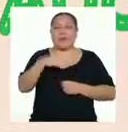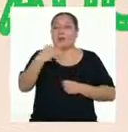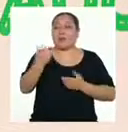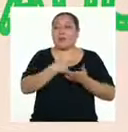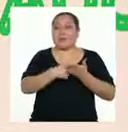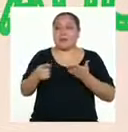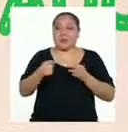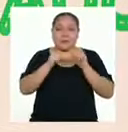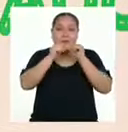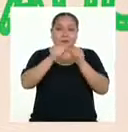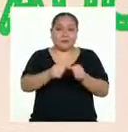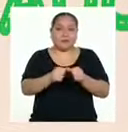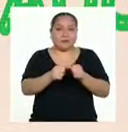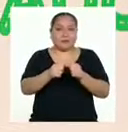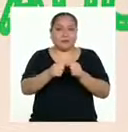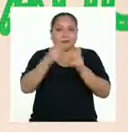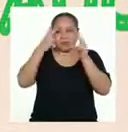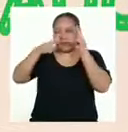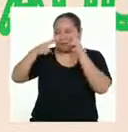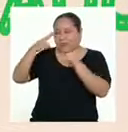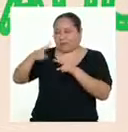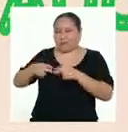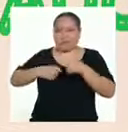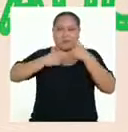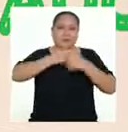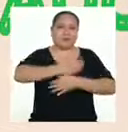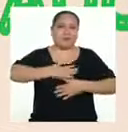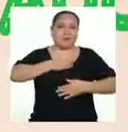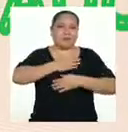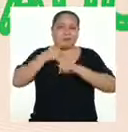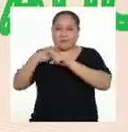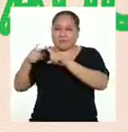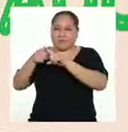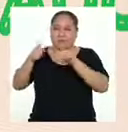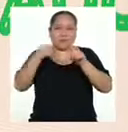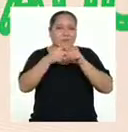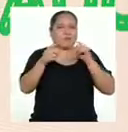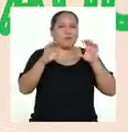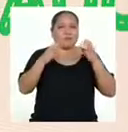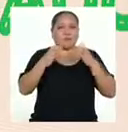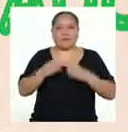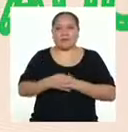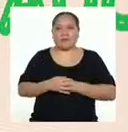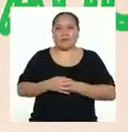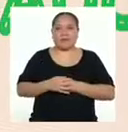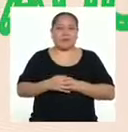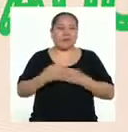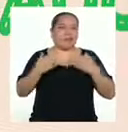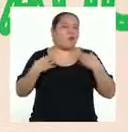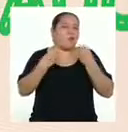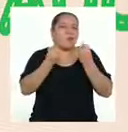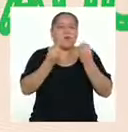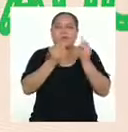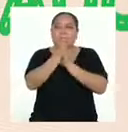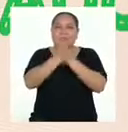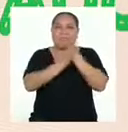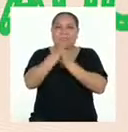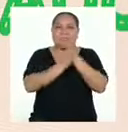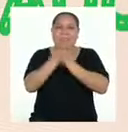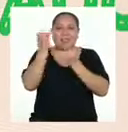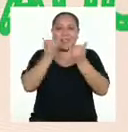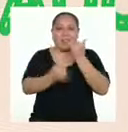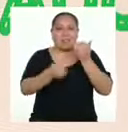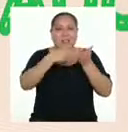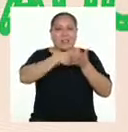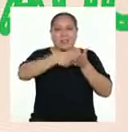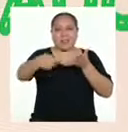semana continuaremos con nuestra mirada al bienestar desde las diferentes materias. Tengo muchas ganas de terminar la semana